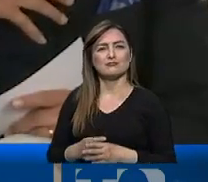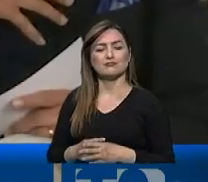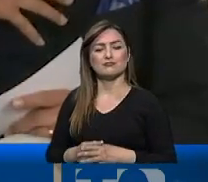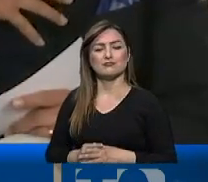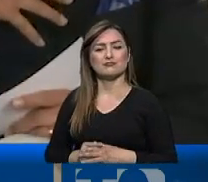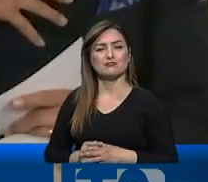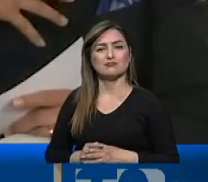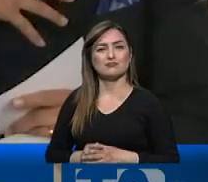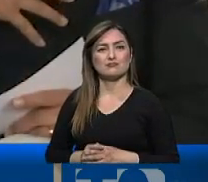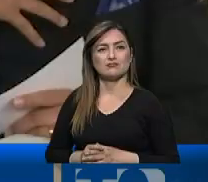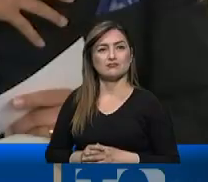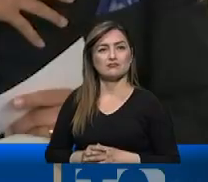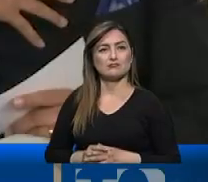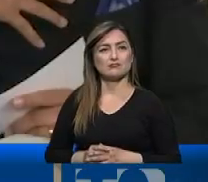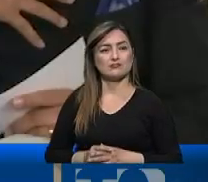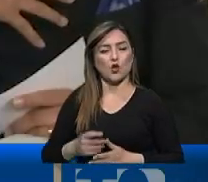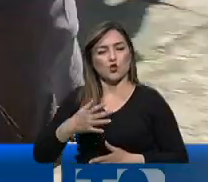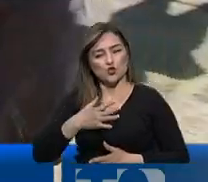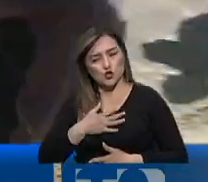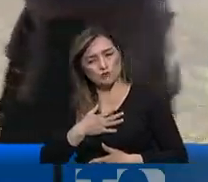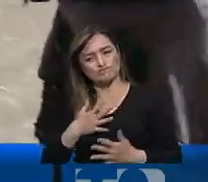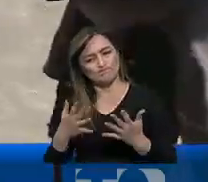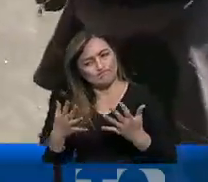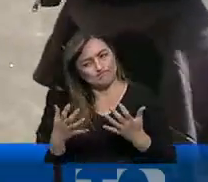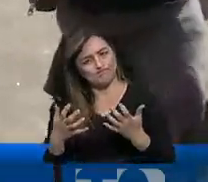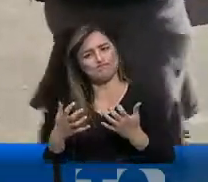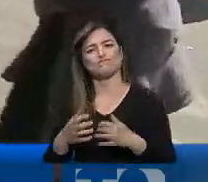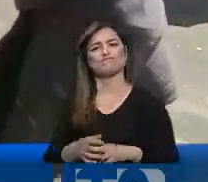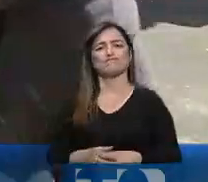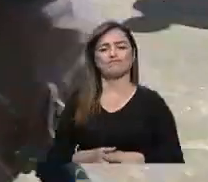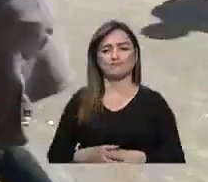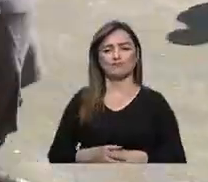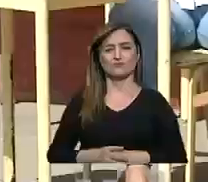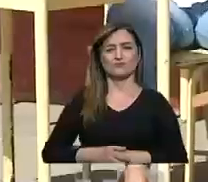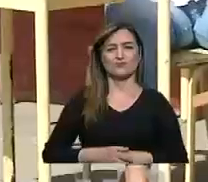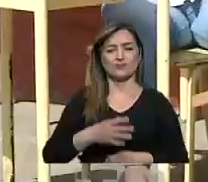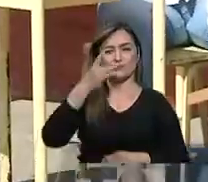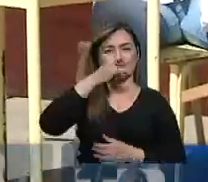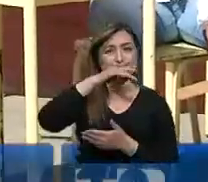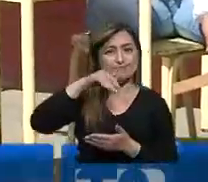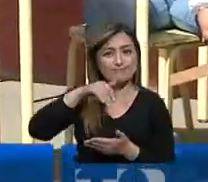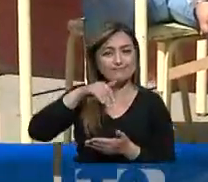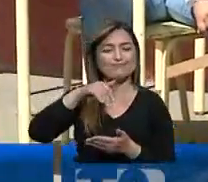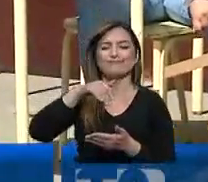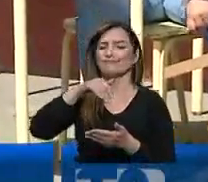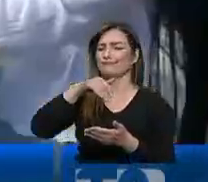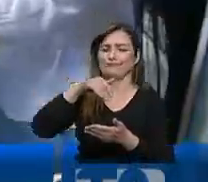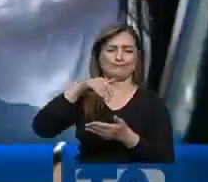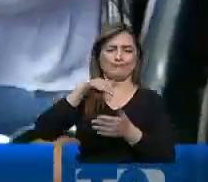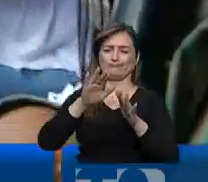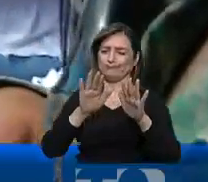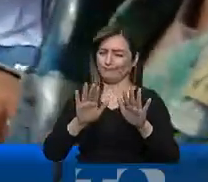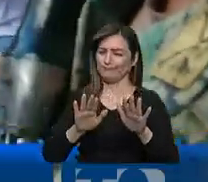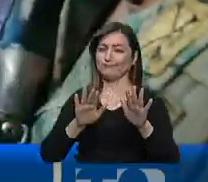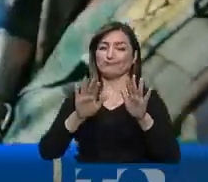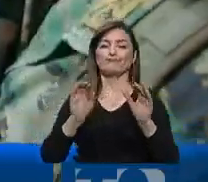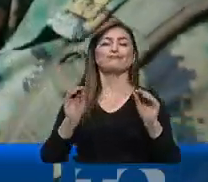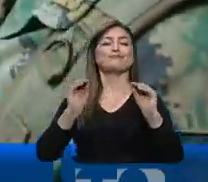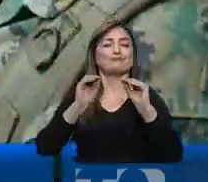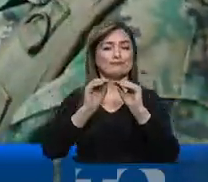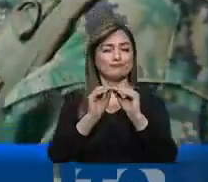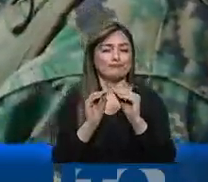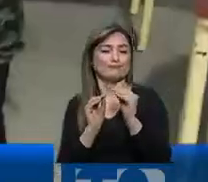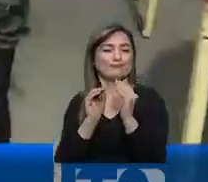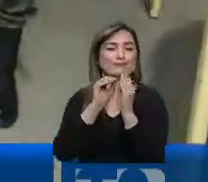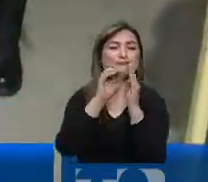Eso es por lo que yo me inclino. No es esta una decisión tomada, pero el presidente sostiene que podría incluir en la